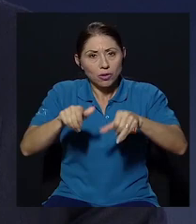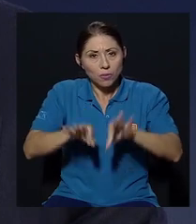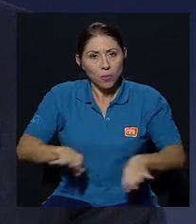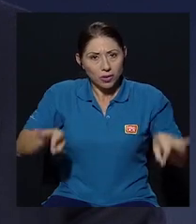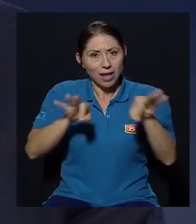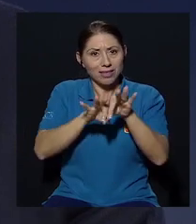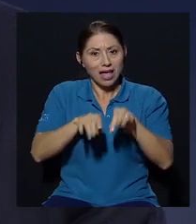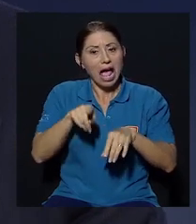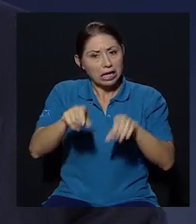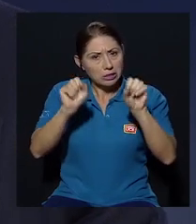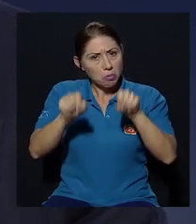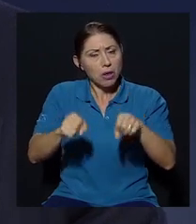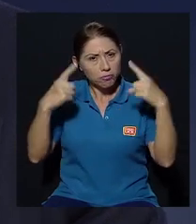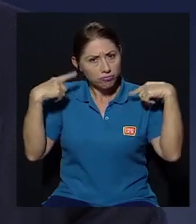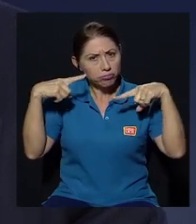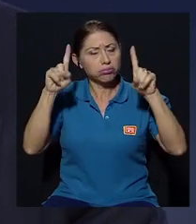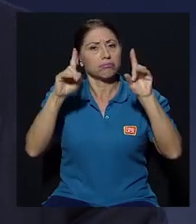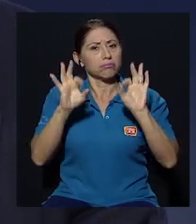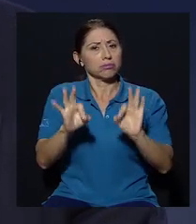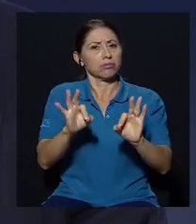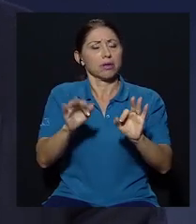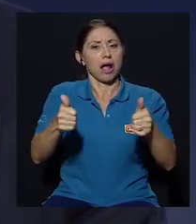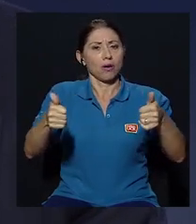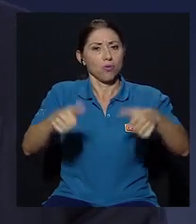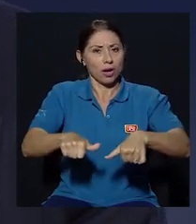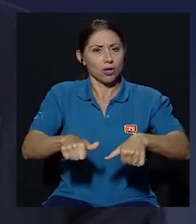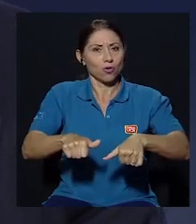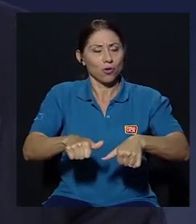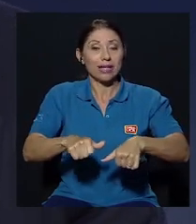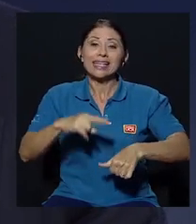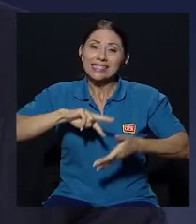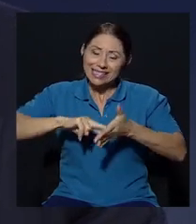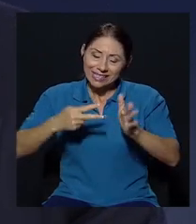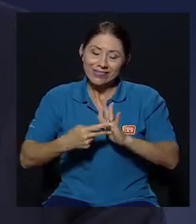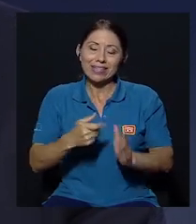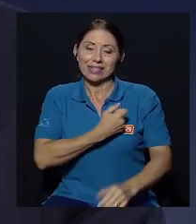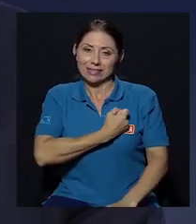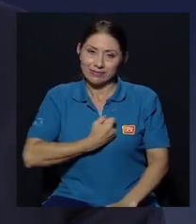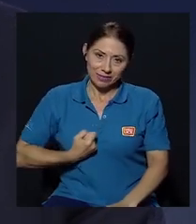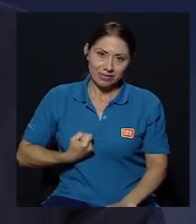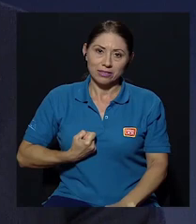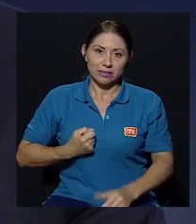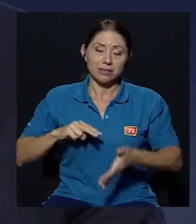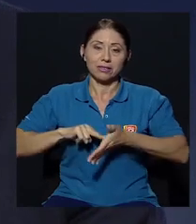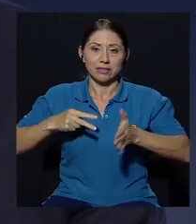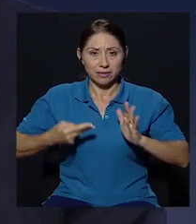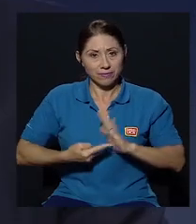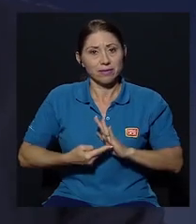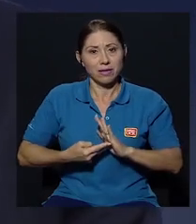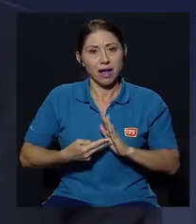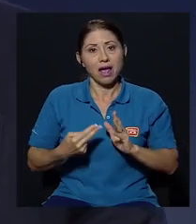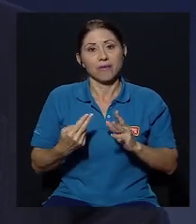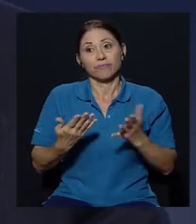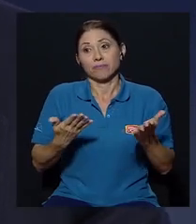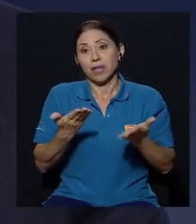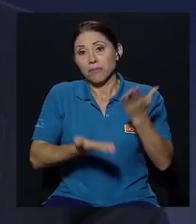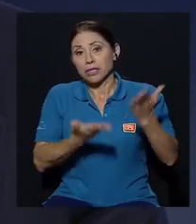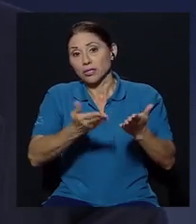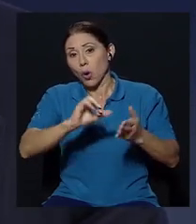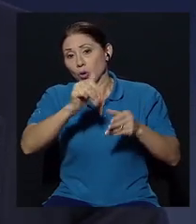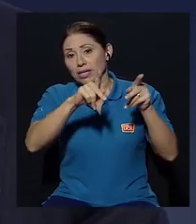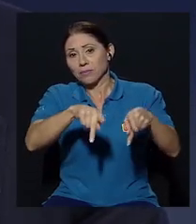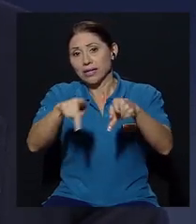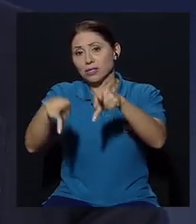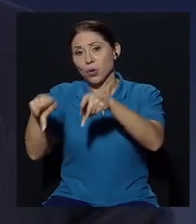hay espacio para materializar el acuerdo significa reitero sacrificio significa probablemente nombrar personas de otros